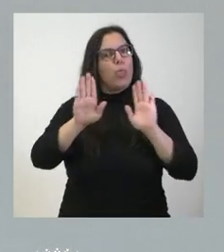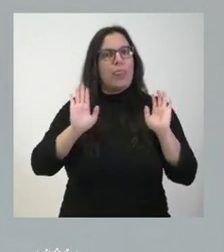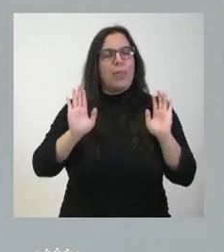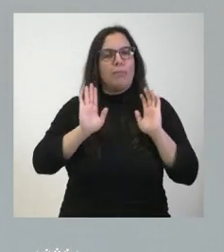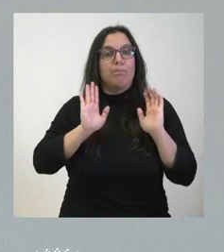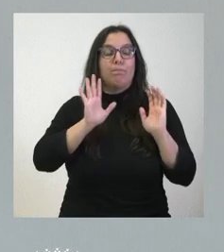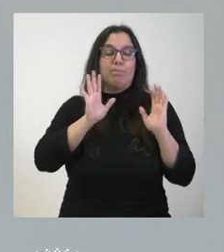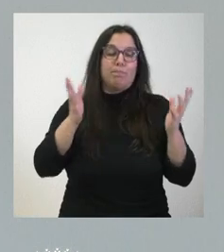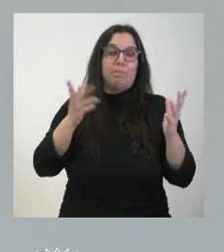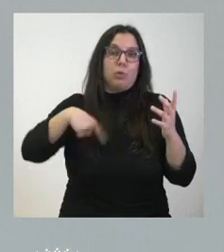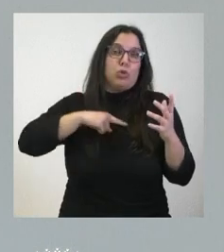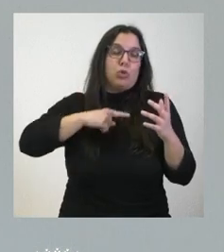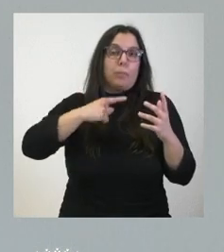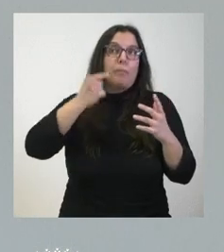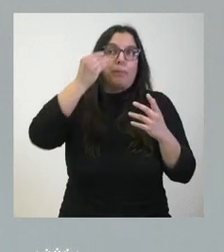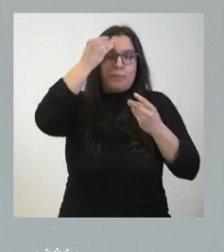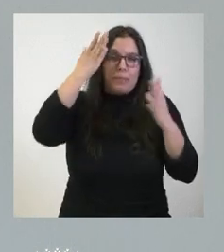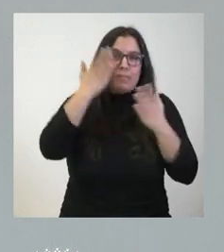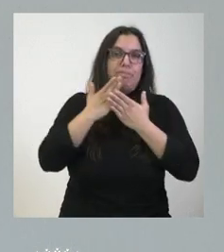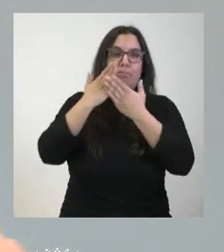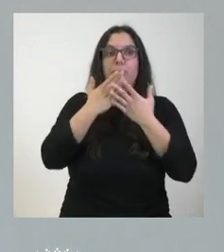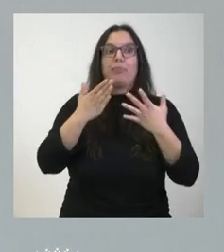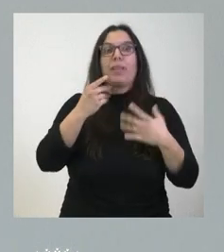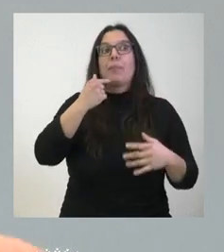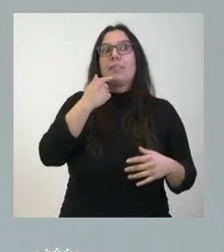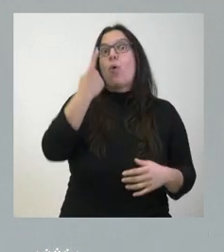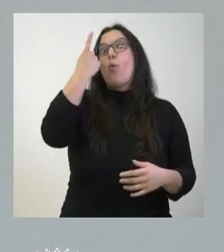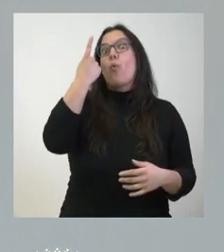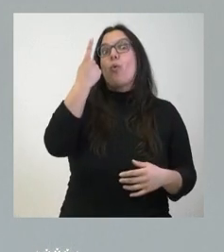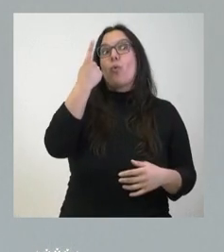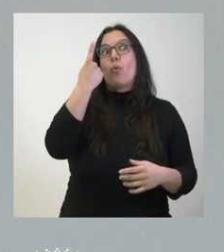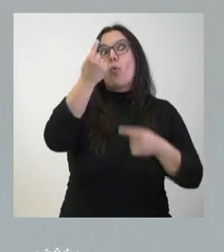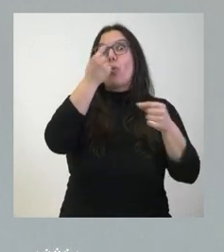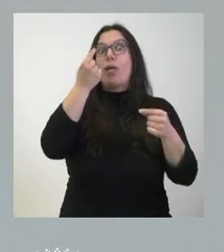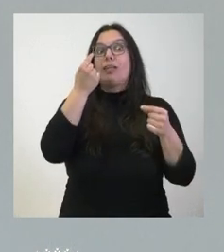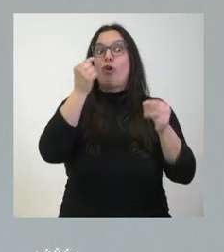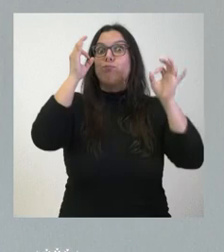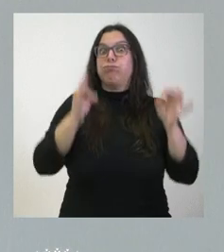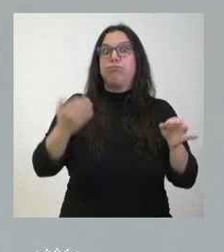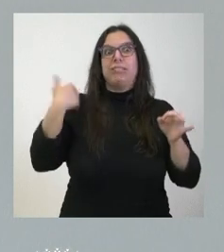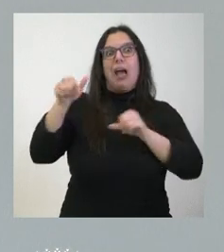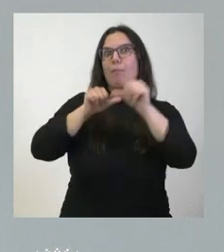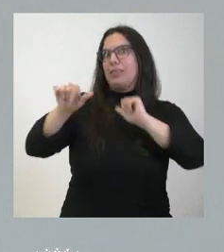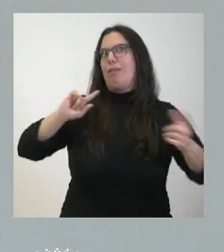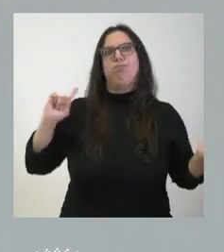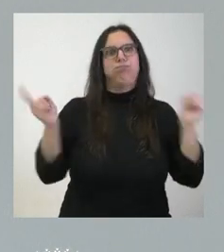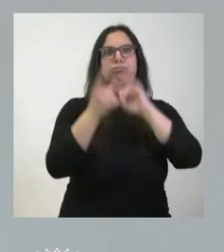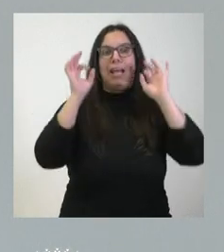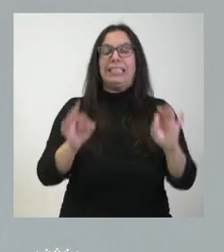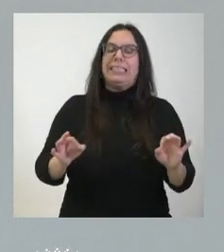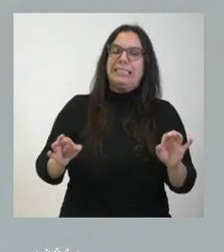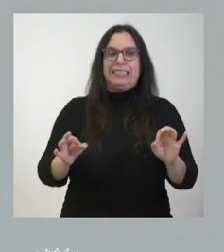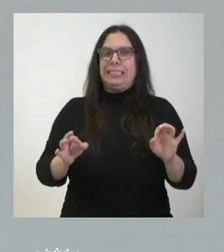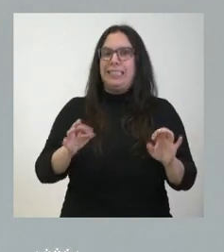lo vemos. Haría un error plantear que por un solo dato pensamos que este es un cambio esencial en